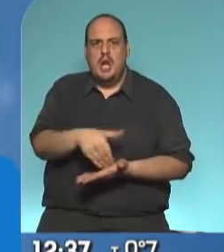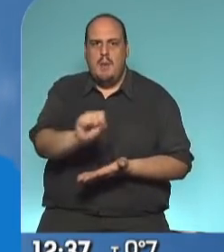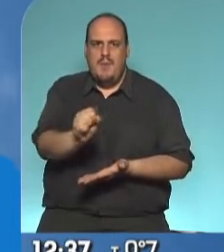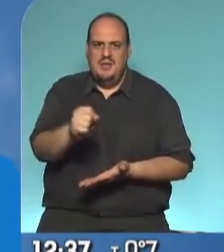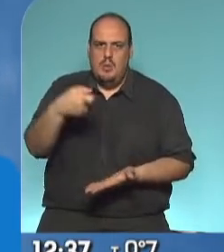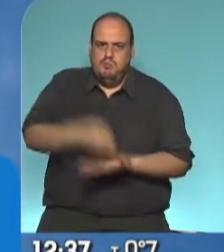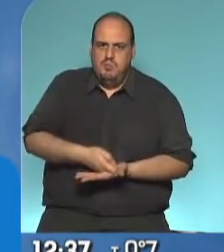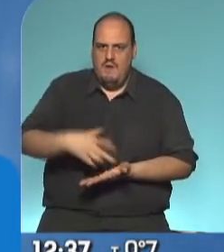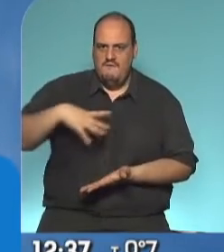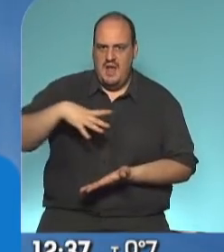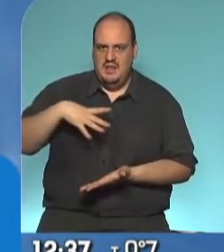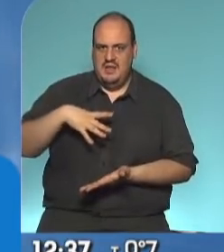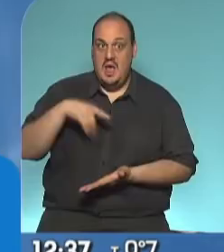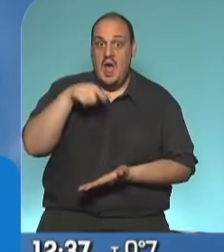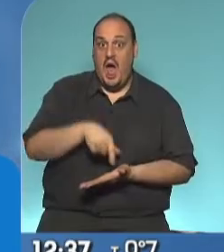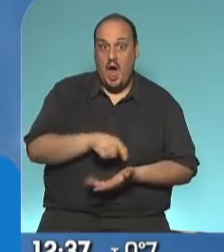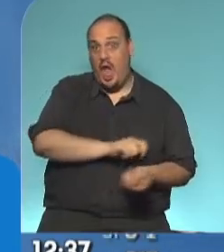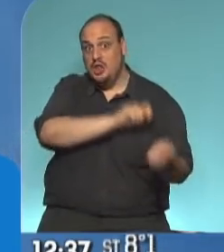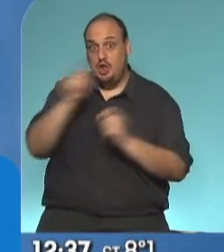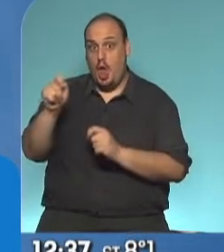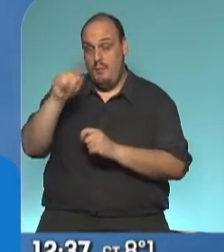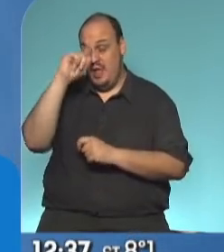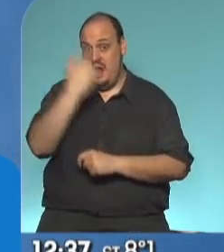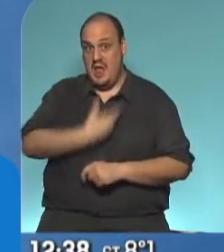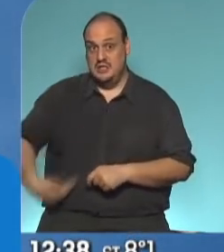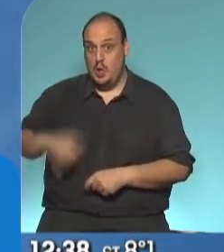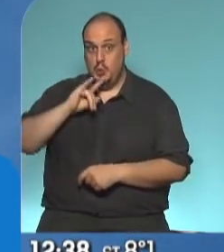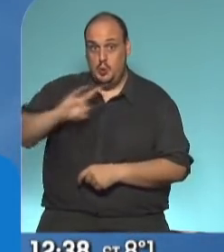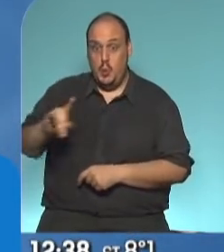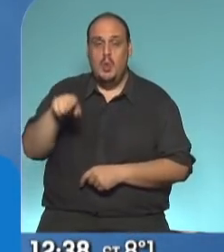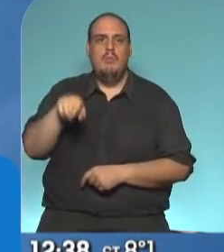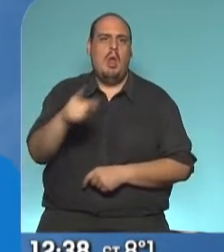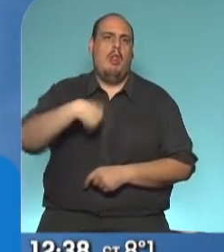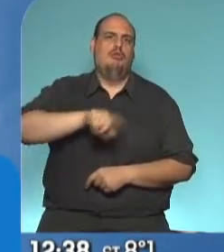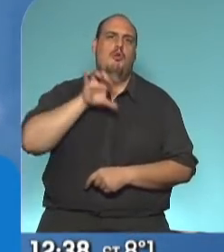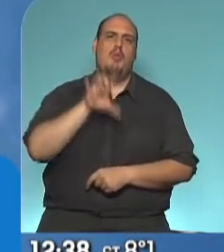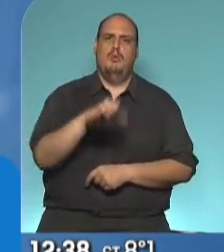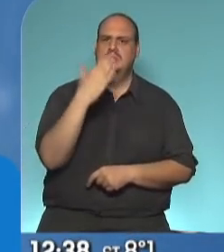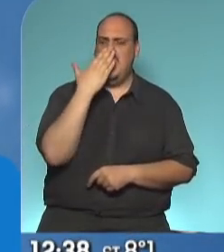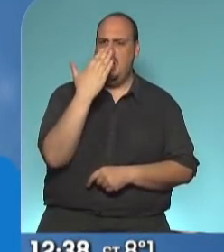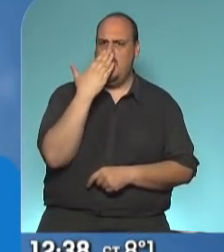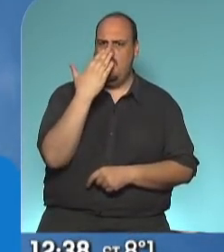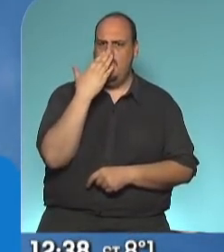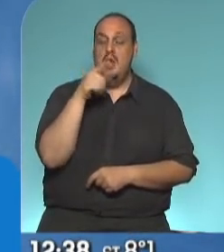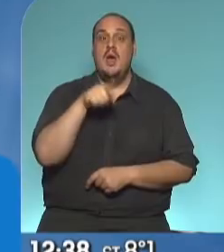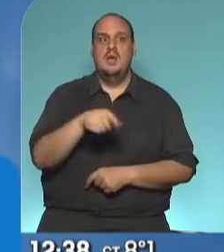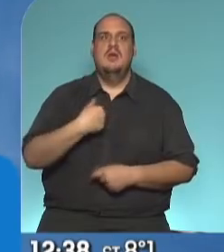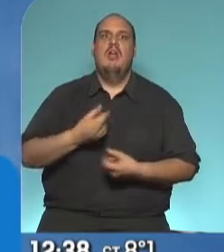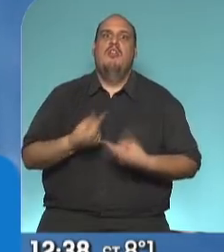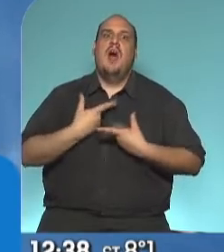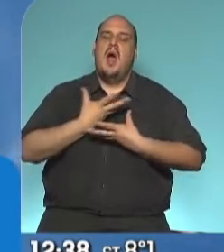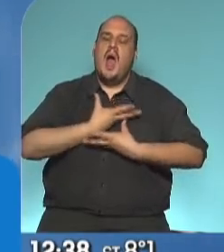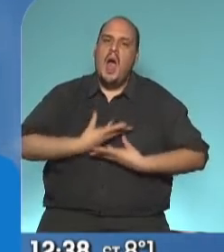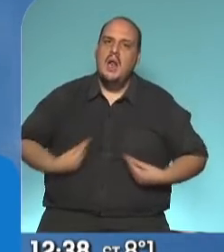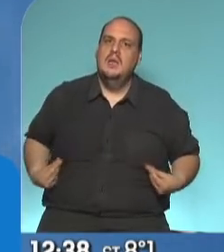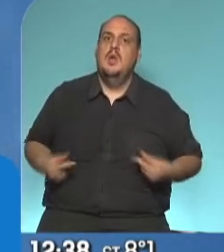Que la nación se haga cargo de todo eso, para los cordobeses, además de ser un alivio, es